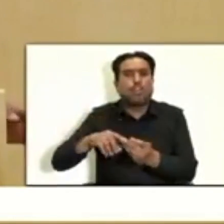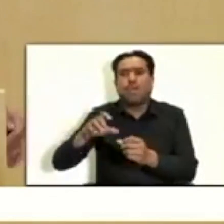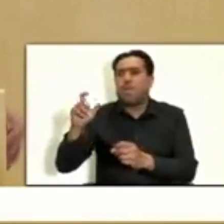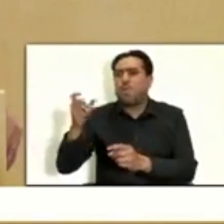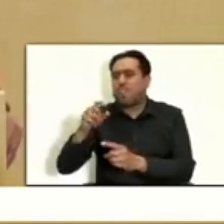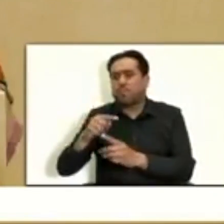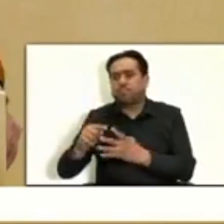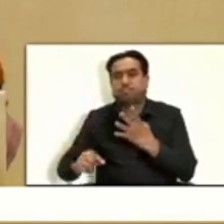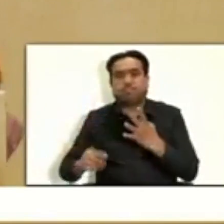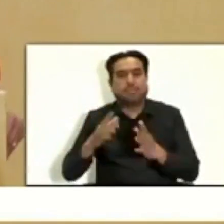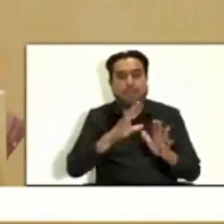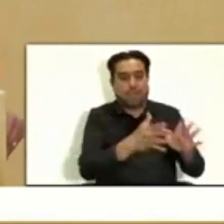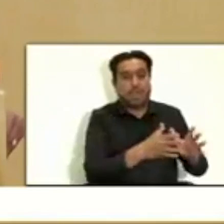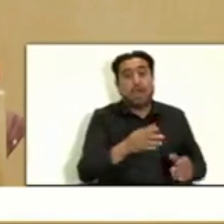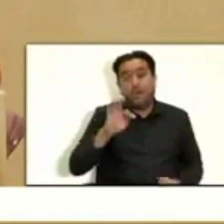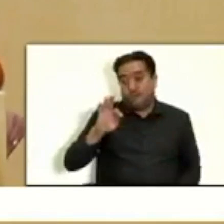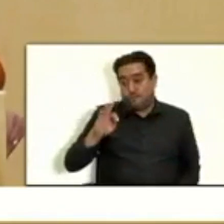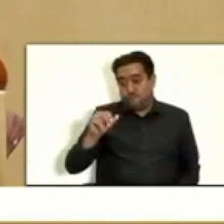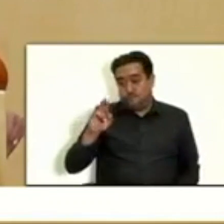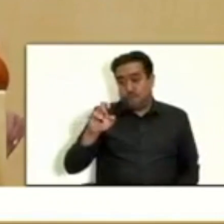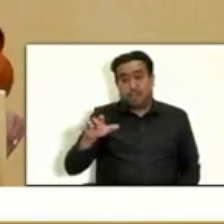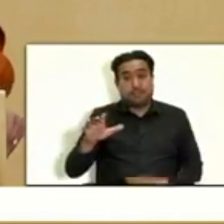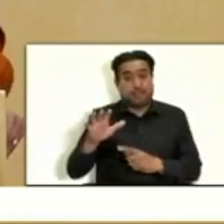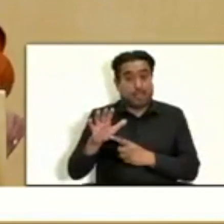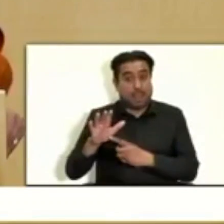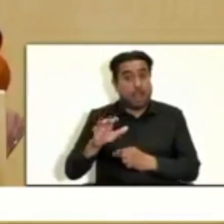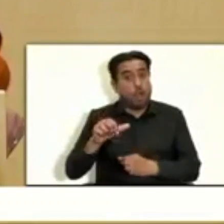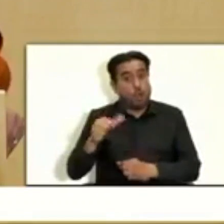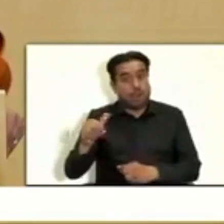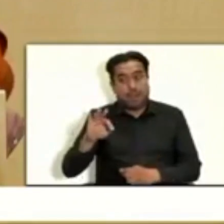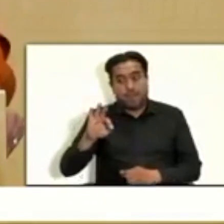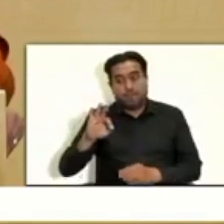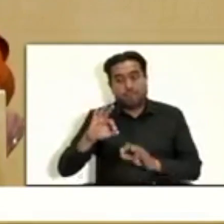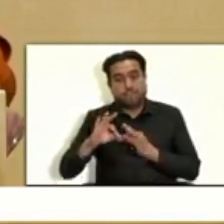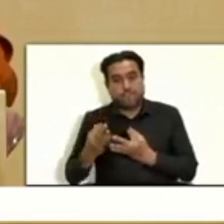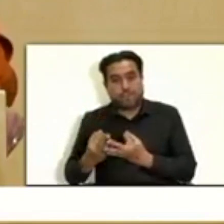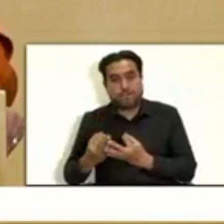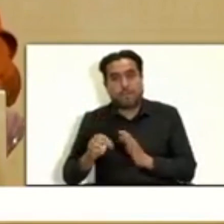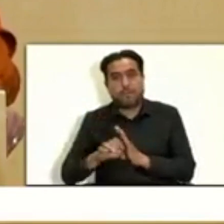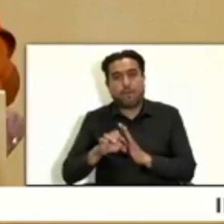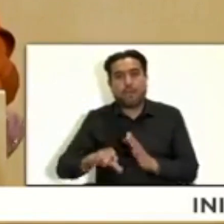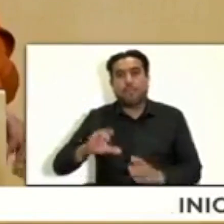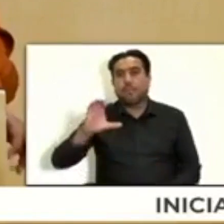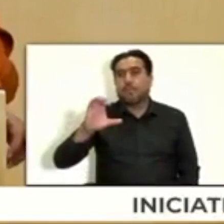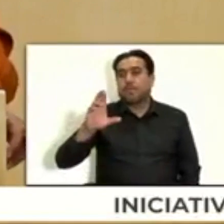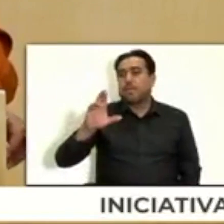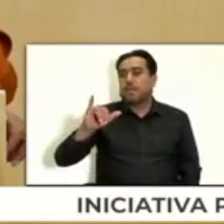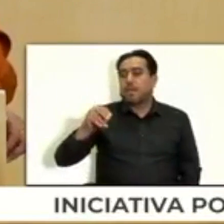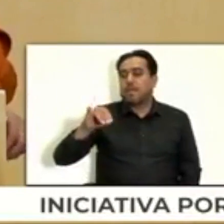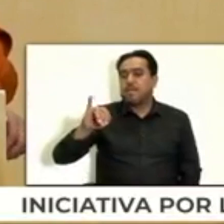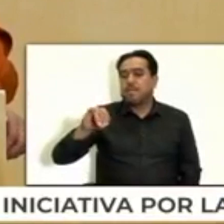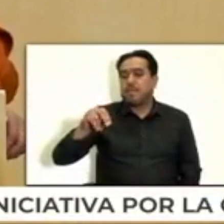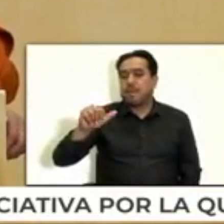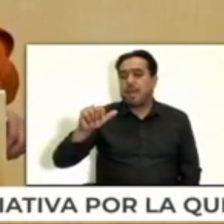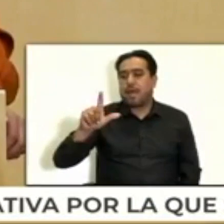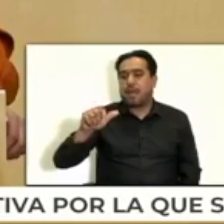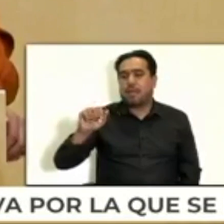Forense, por ejemplo, se aplican métodos muy interesantes como la criminalística, técnicas